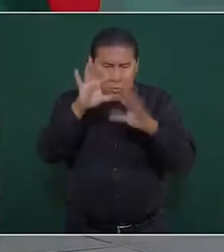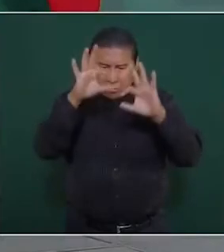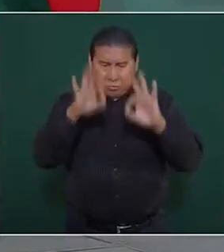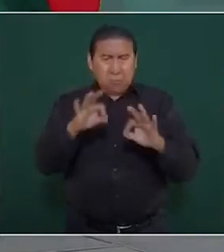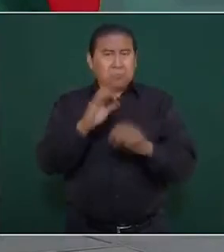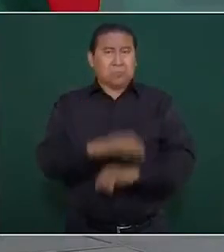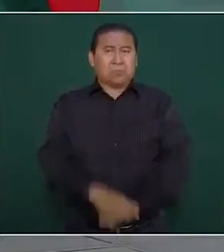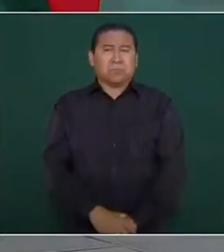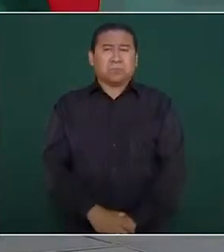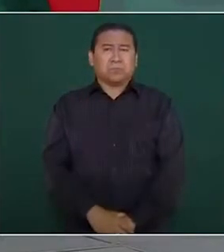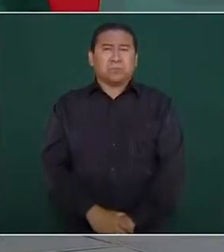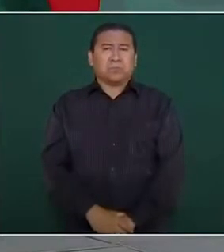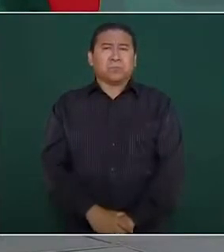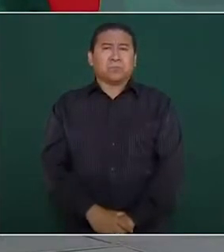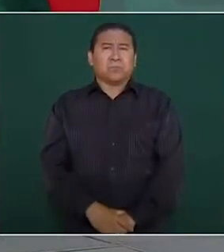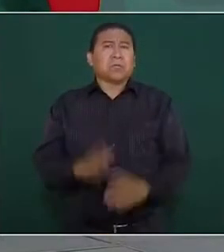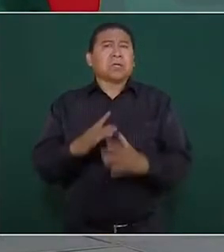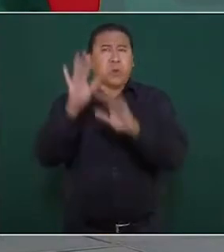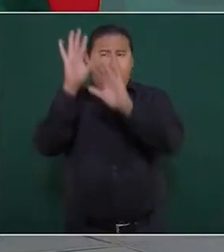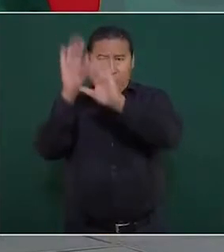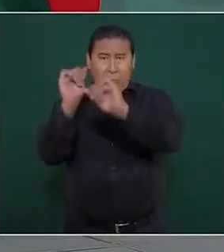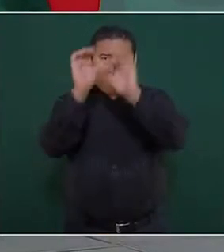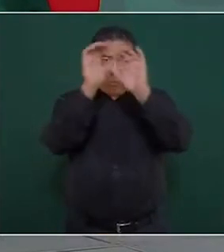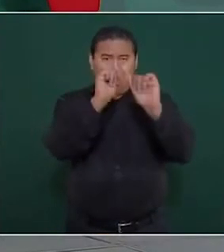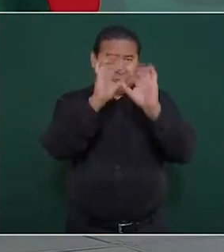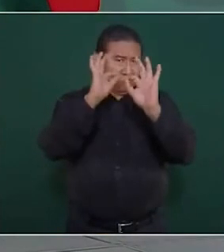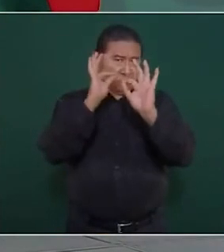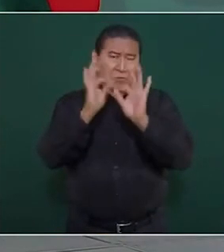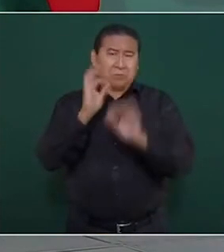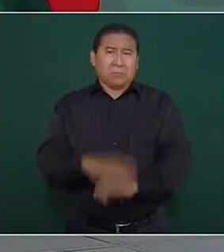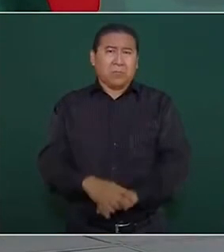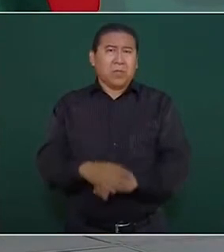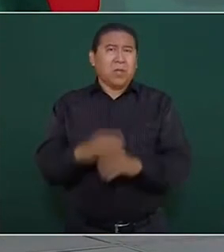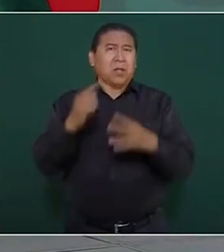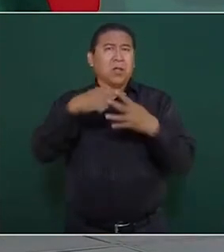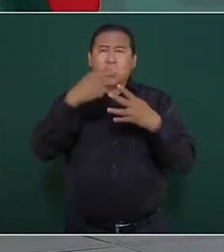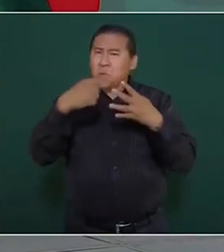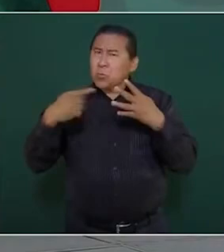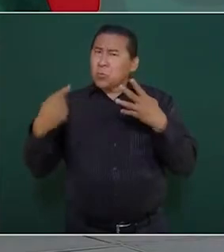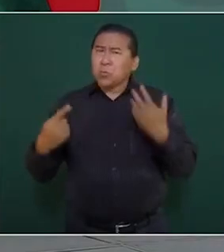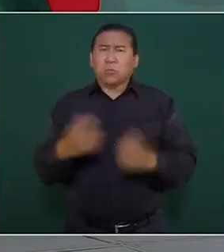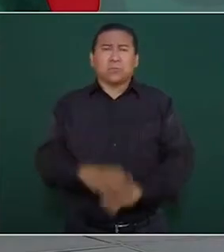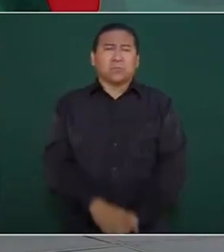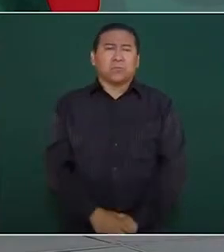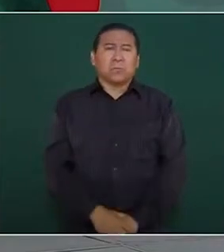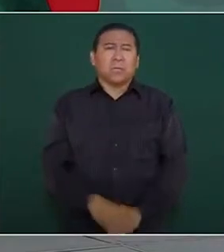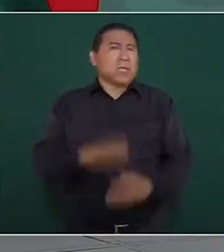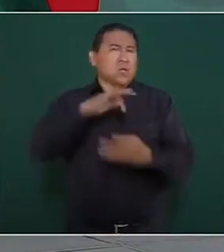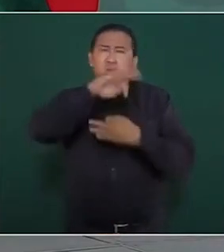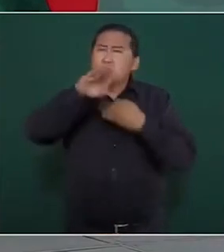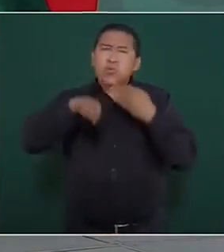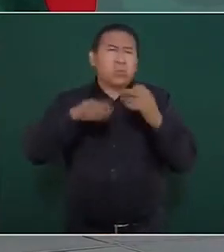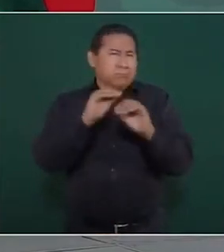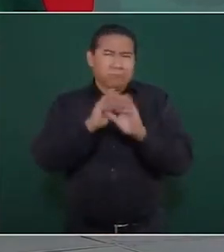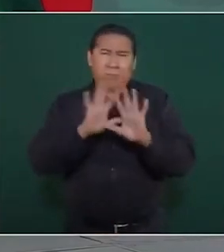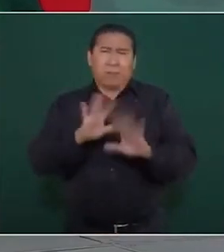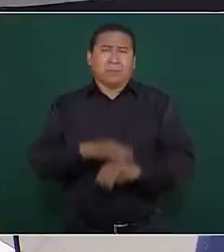se tienen los acuerdos con todos los propietarios en todo el tramo.